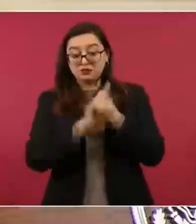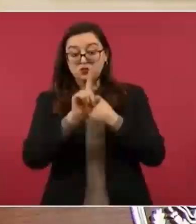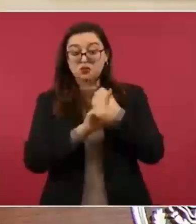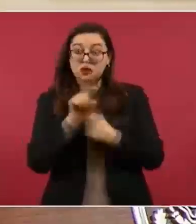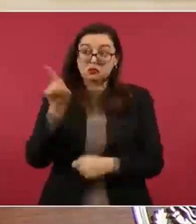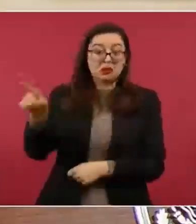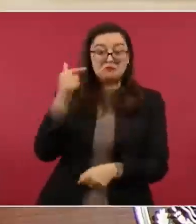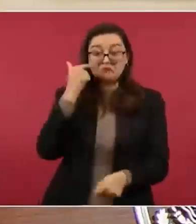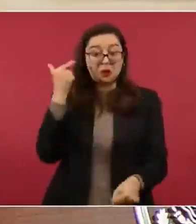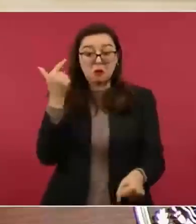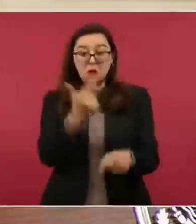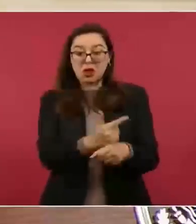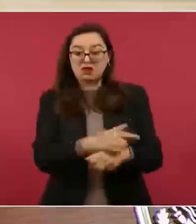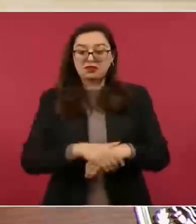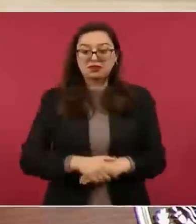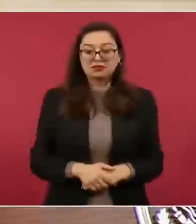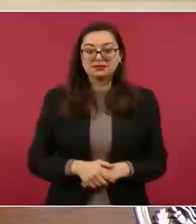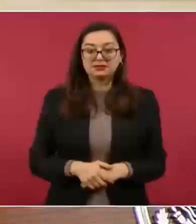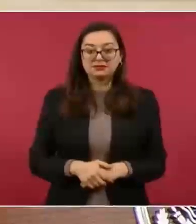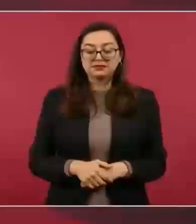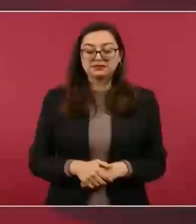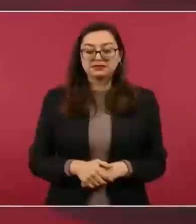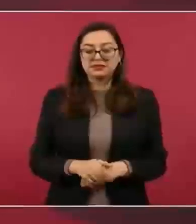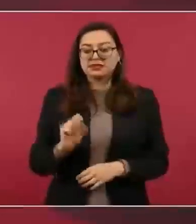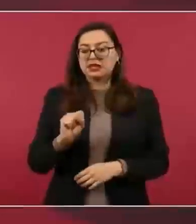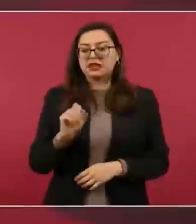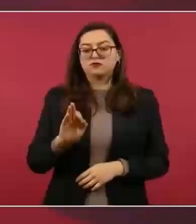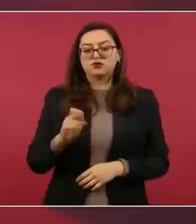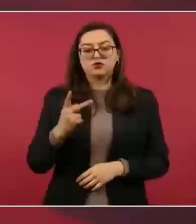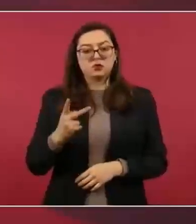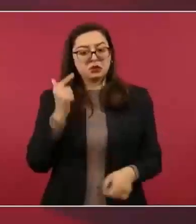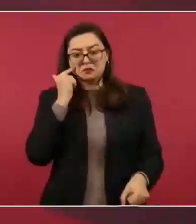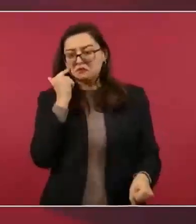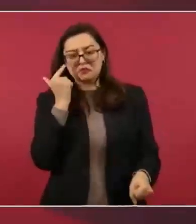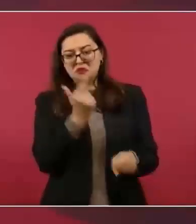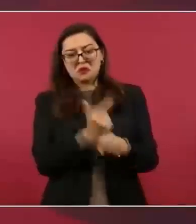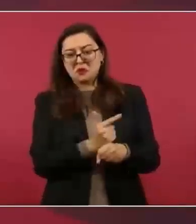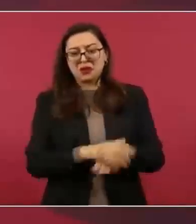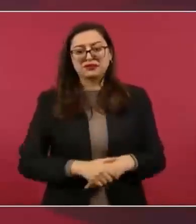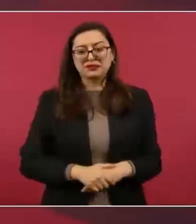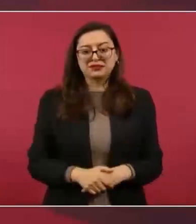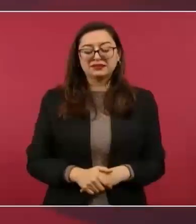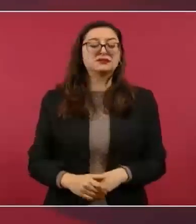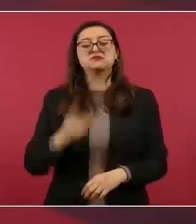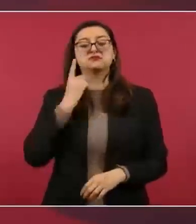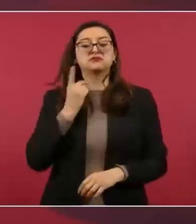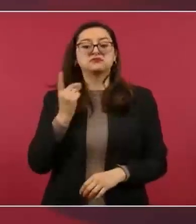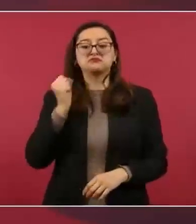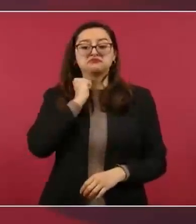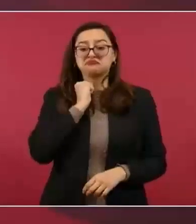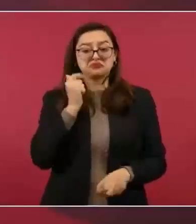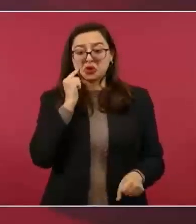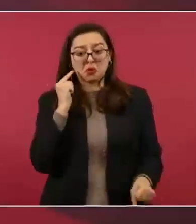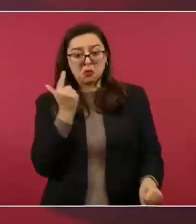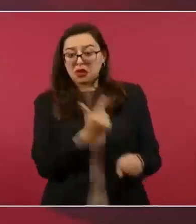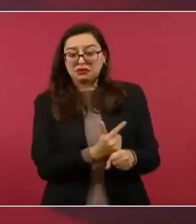o el de la Función Pública, no se daba cuenta, o los legisladores no se daban cuenta.